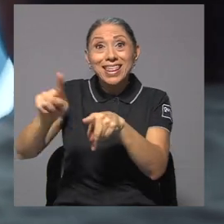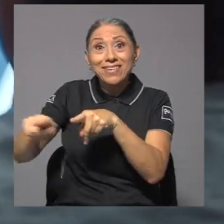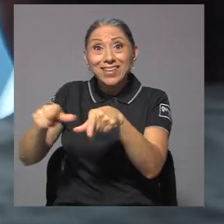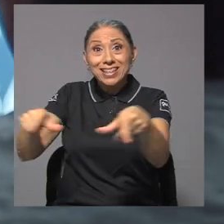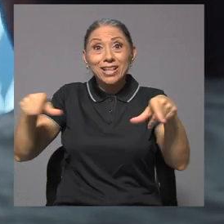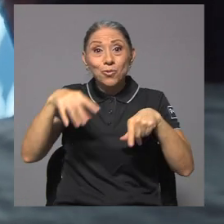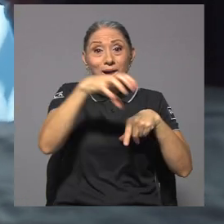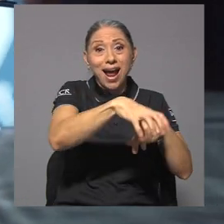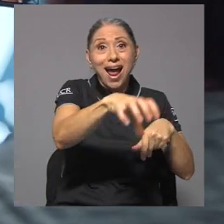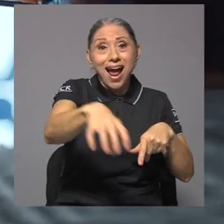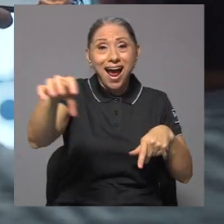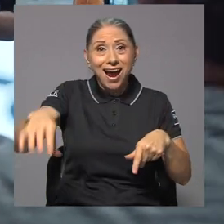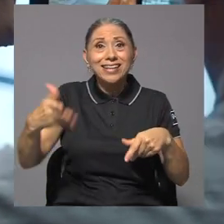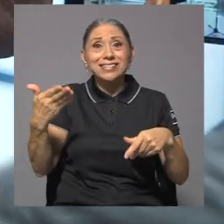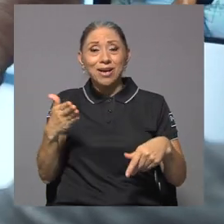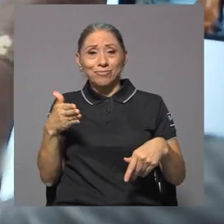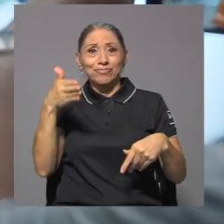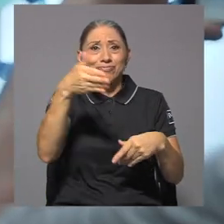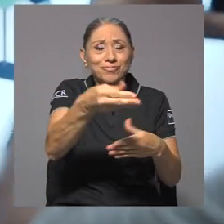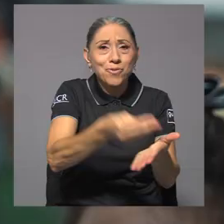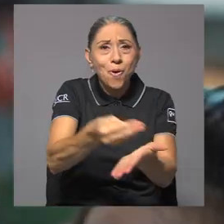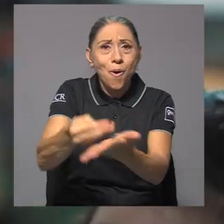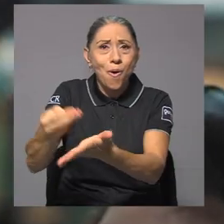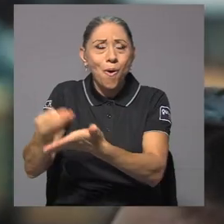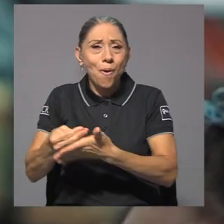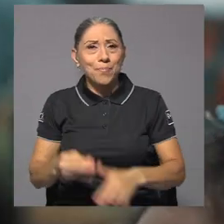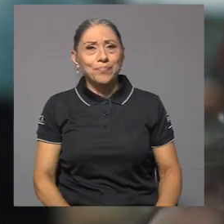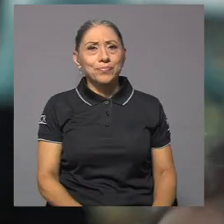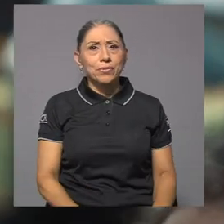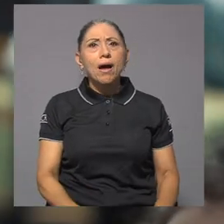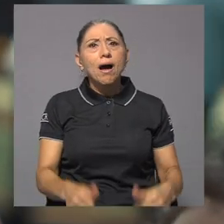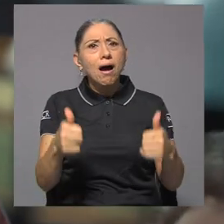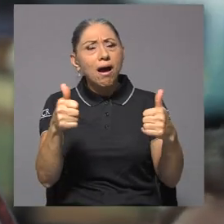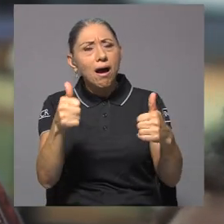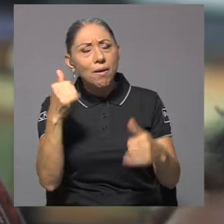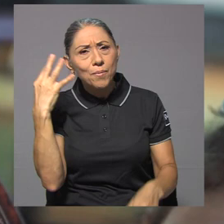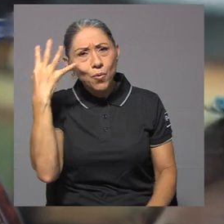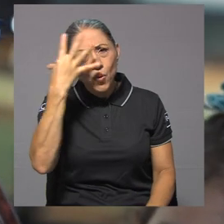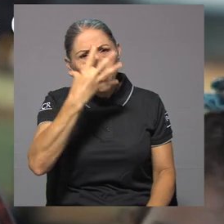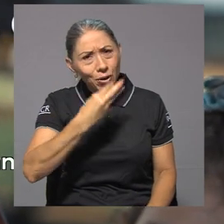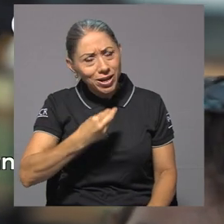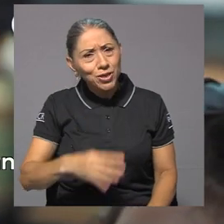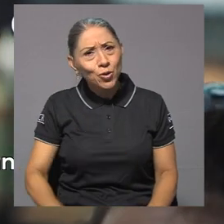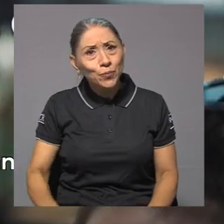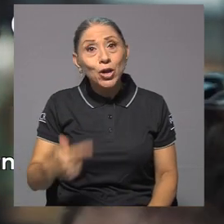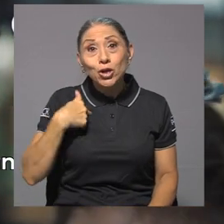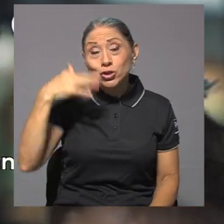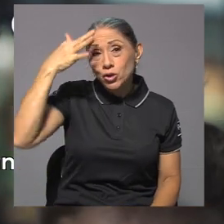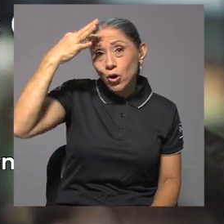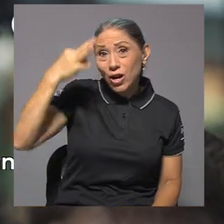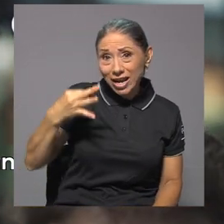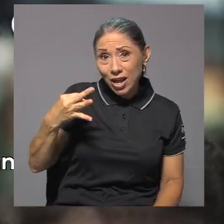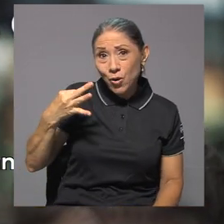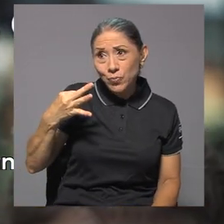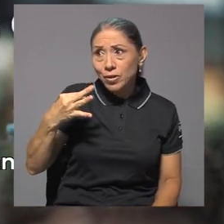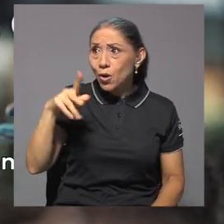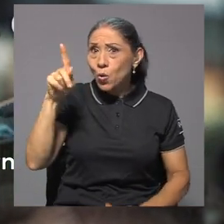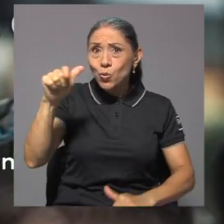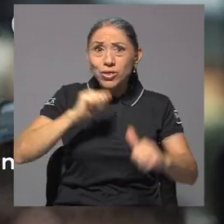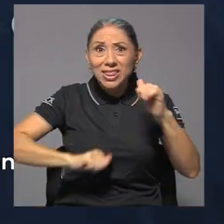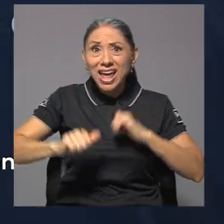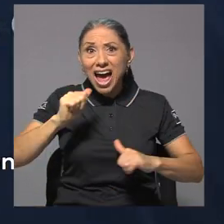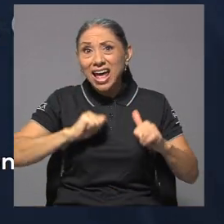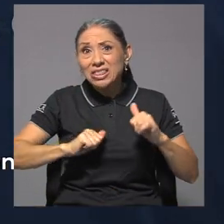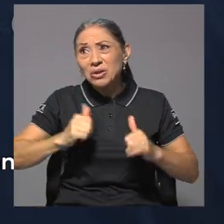diferentes cantones de la zona de Occidente. Claro, me parece muy bonito porque creo que un teatro o en otros